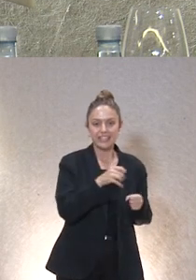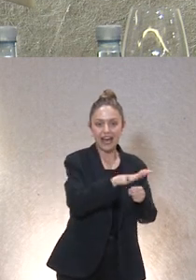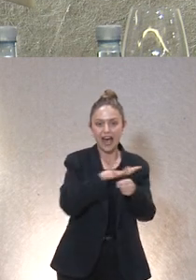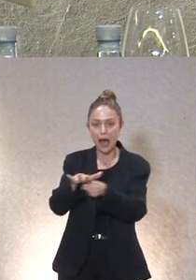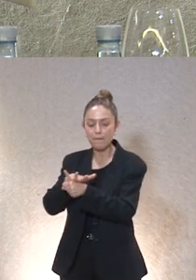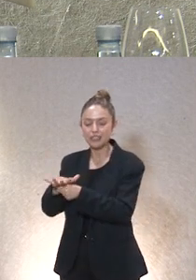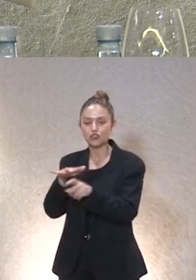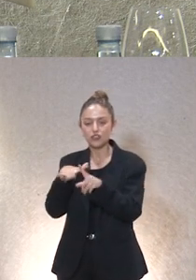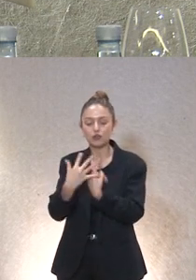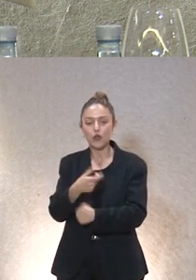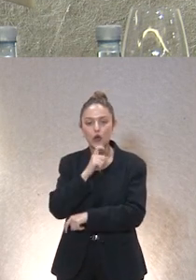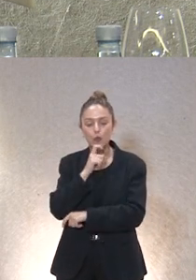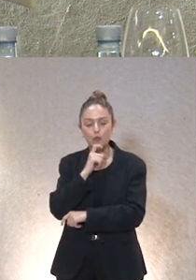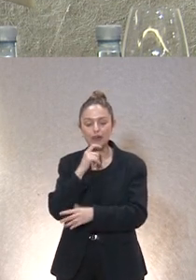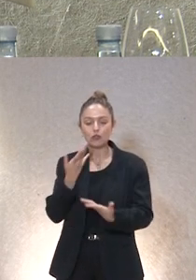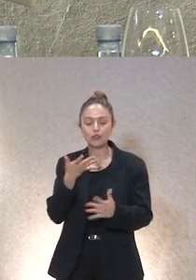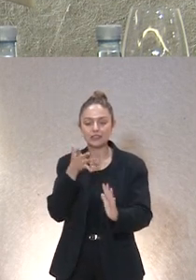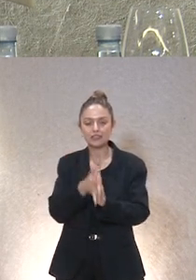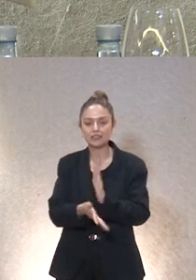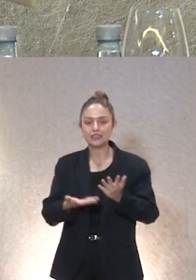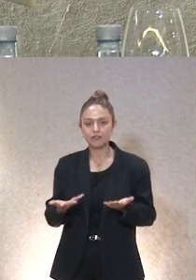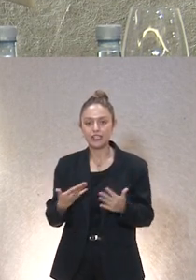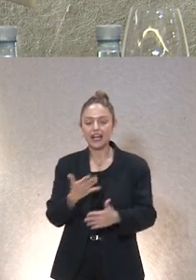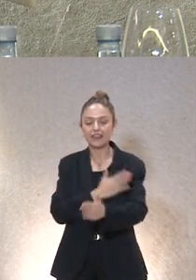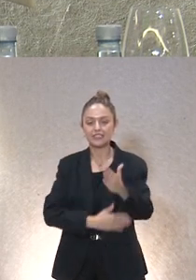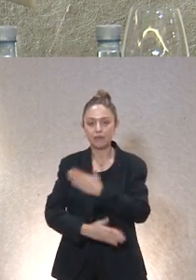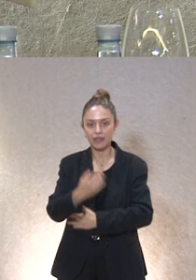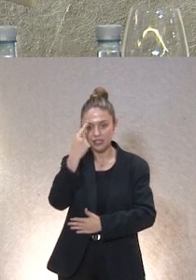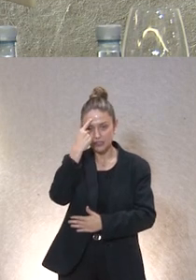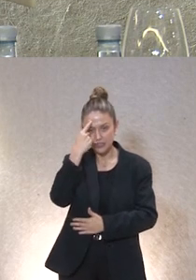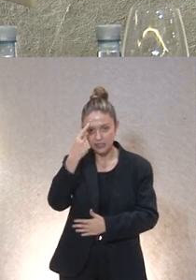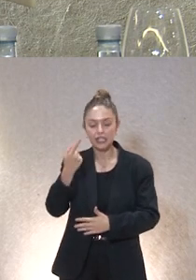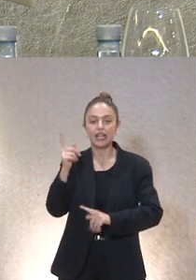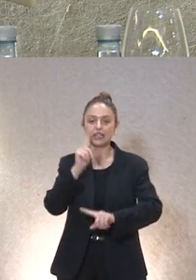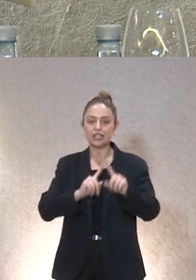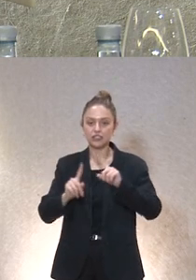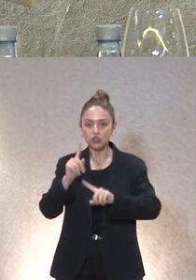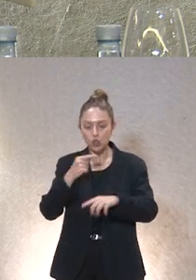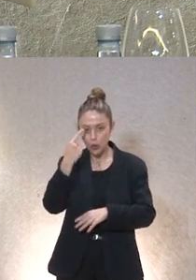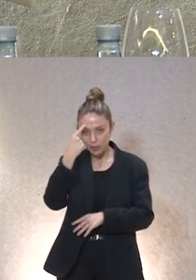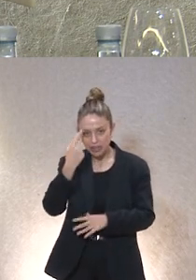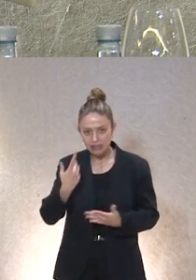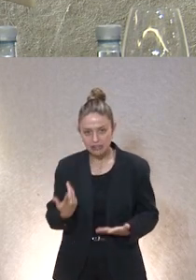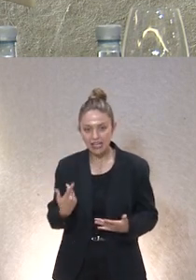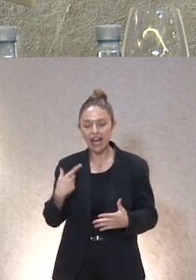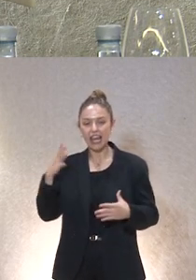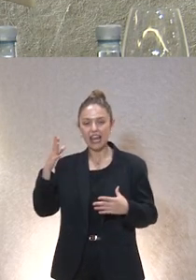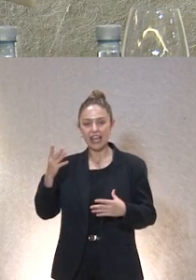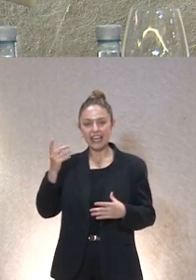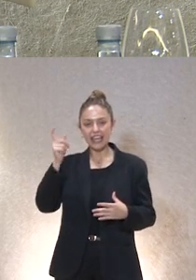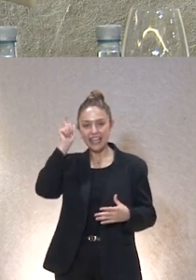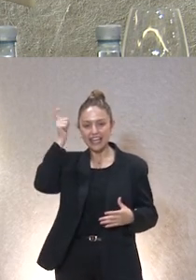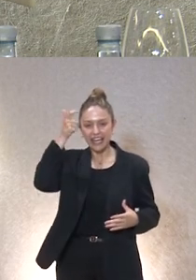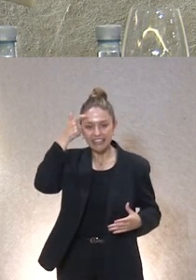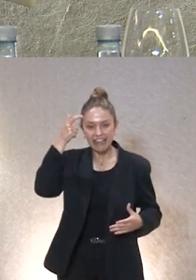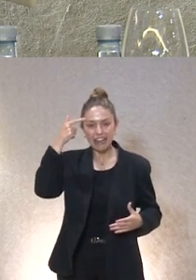casos complejos complejo significa discapacidad intelectual trastorno mental injertado trastorno